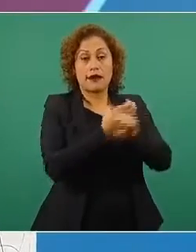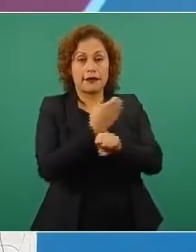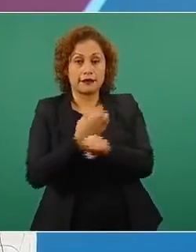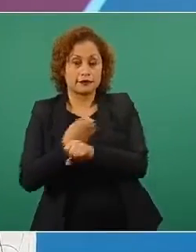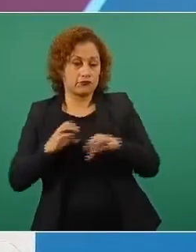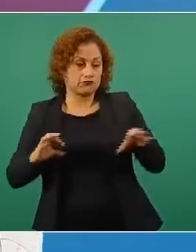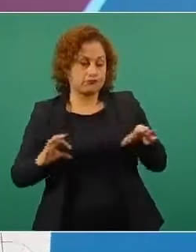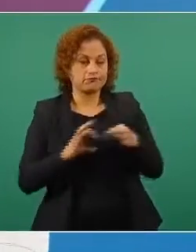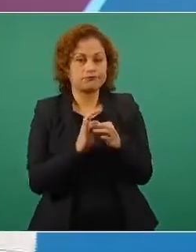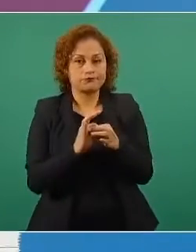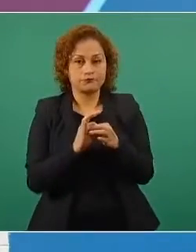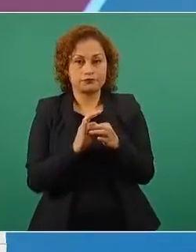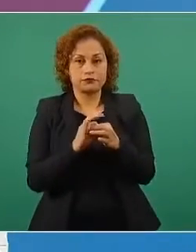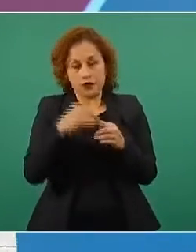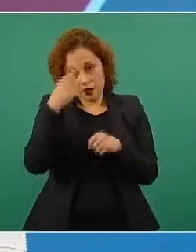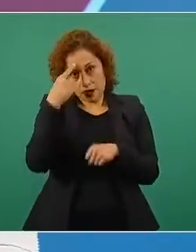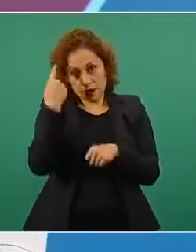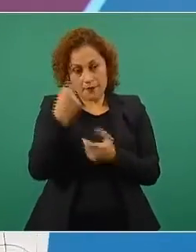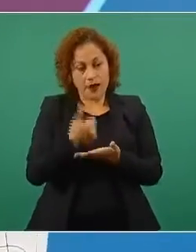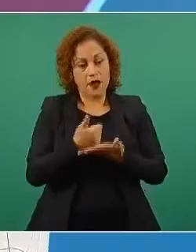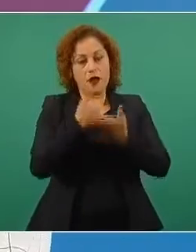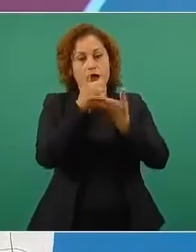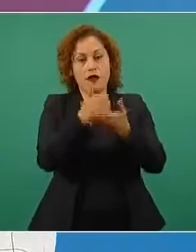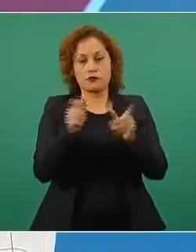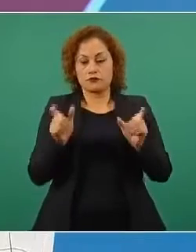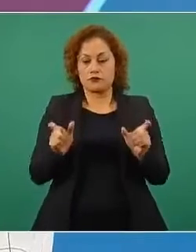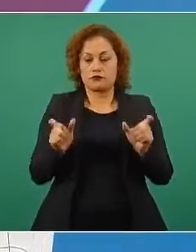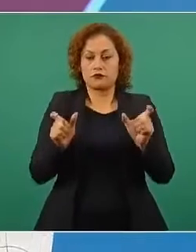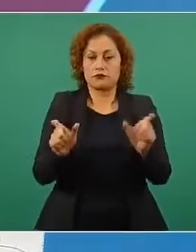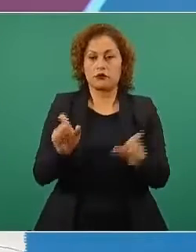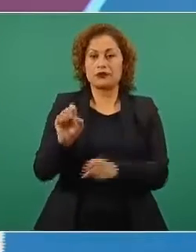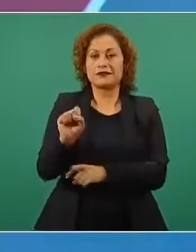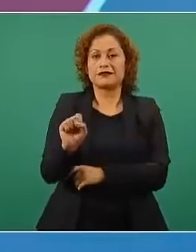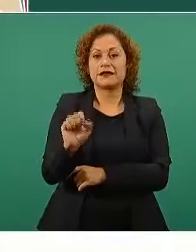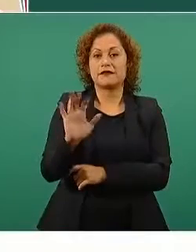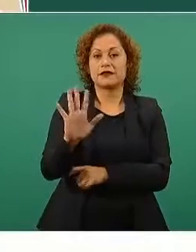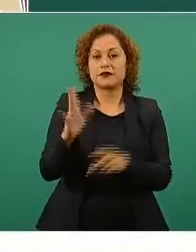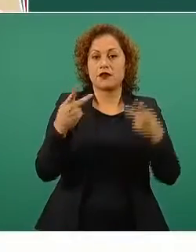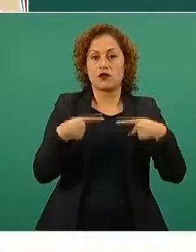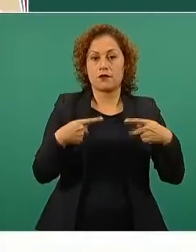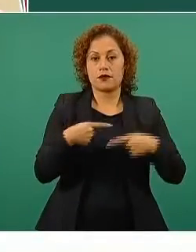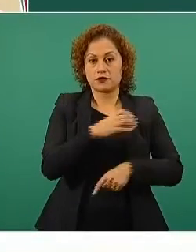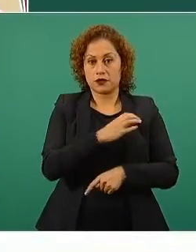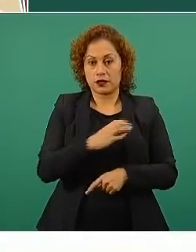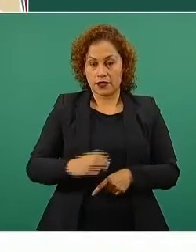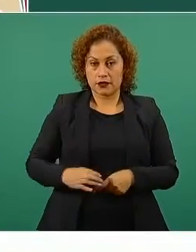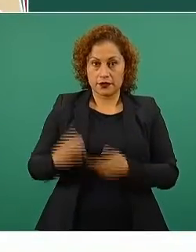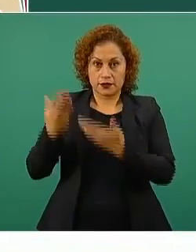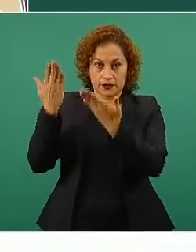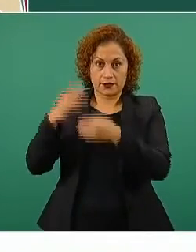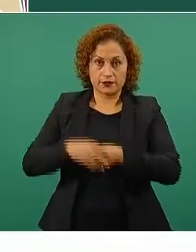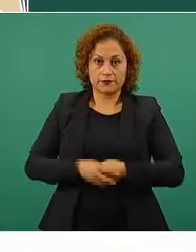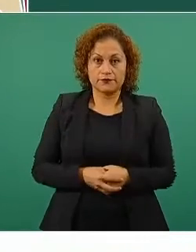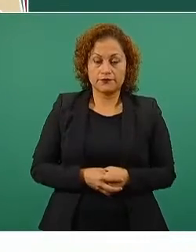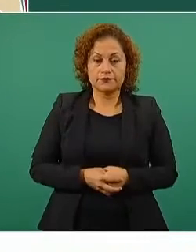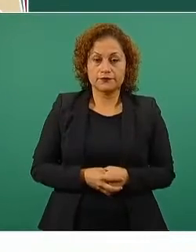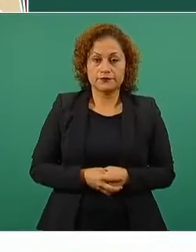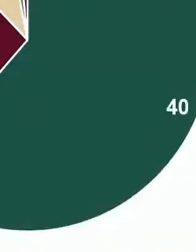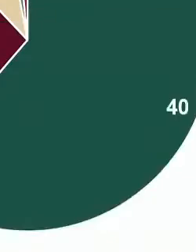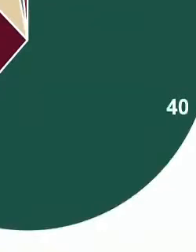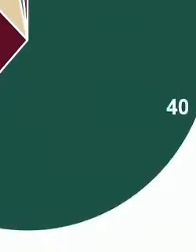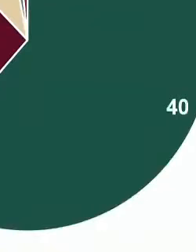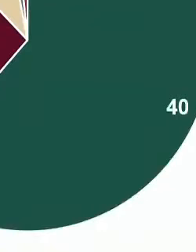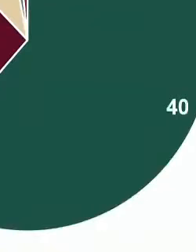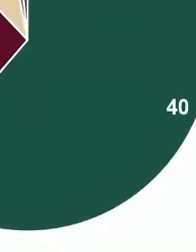medidas de protección a 65 candidatos, 40 de ellos cuentan con la atención